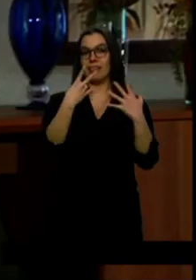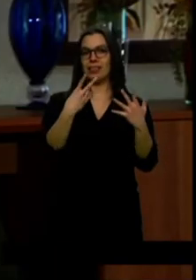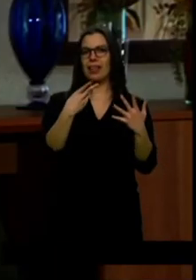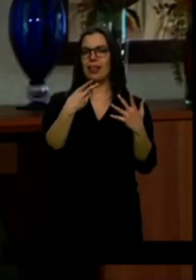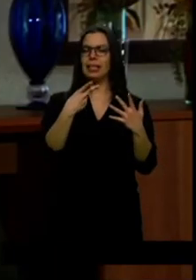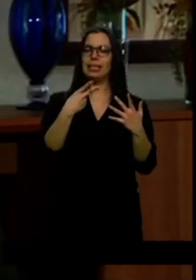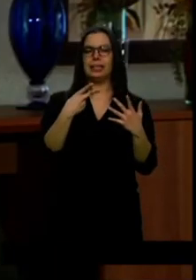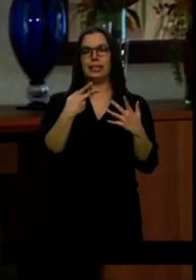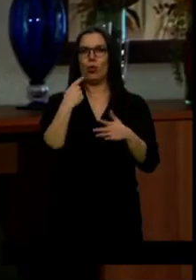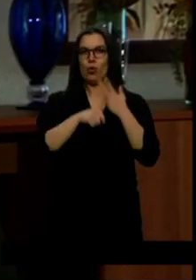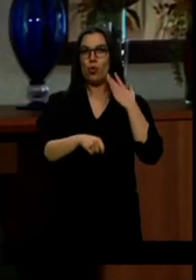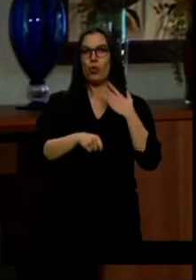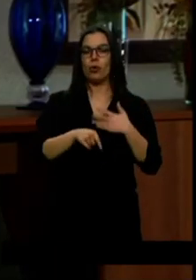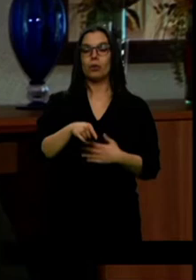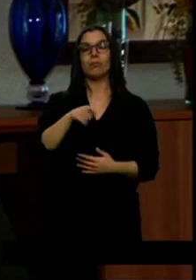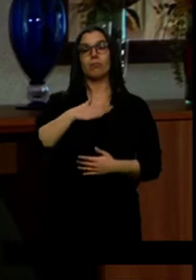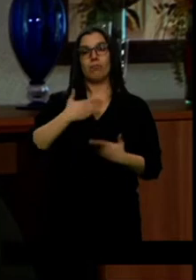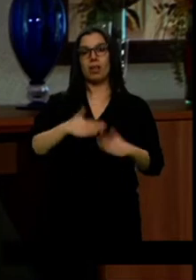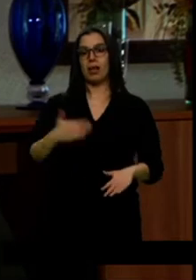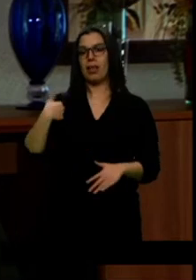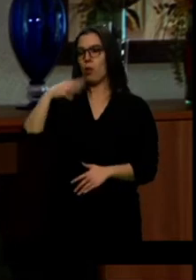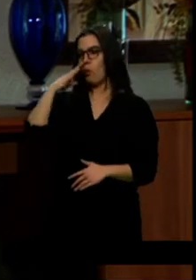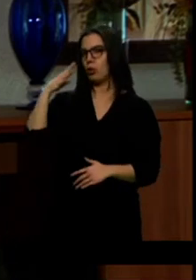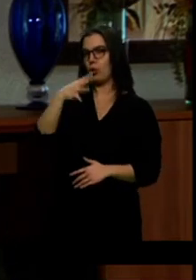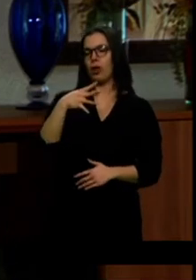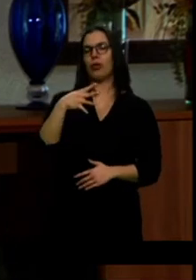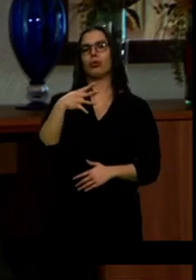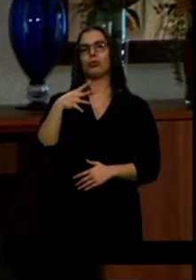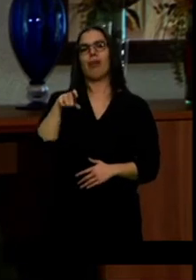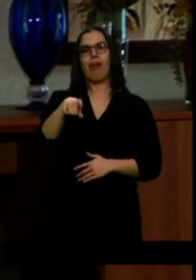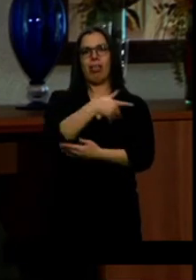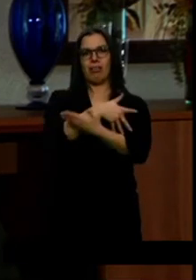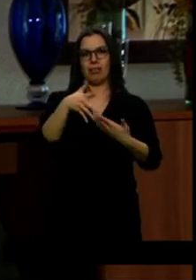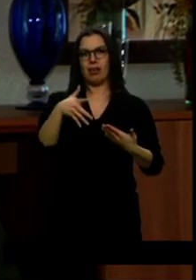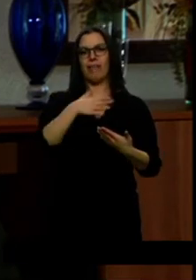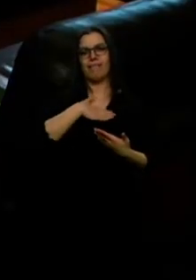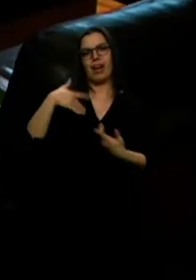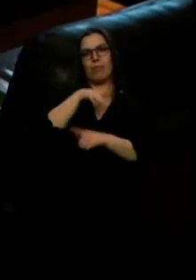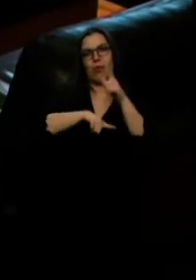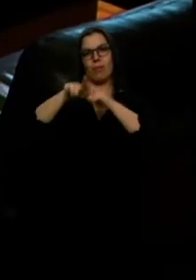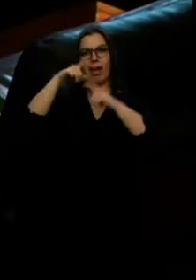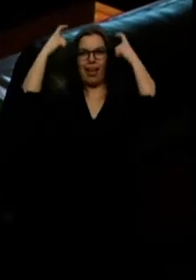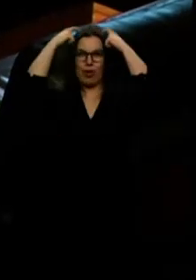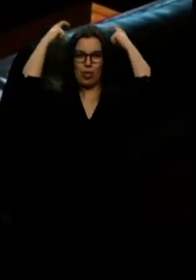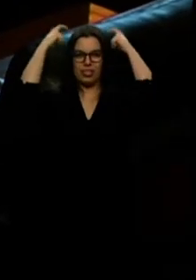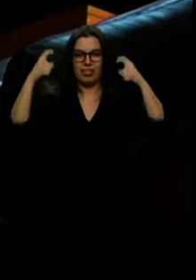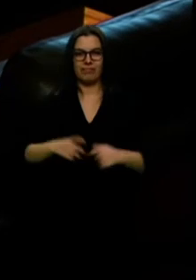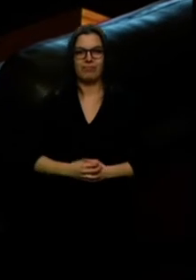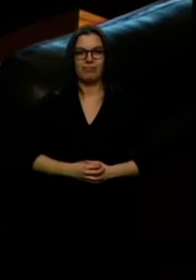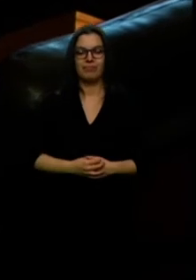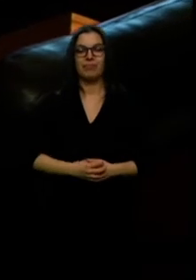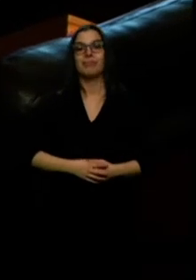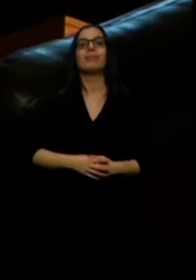lleva apareciendo con cuatro años de leucemia y queremos hacer un viaje a Auro Disney, que se lo habíamos prometido. Un regalo que ha viajado 100